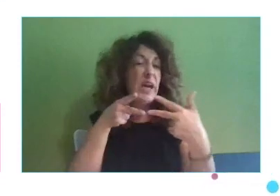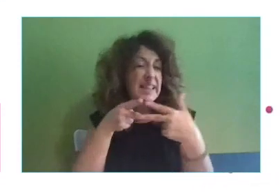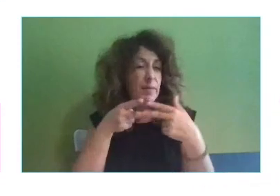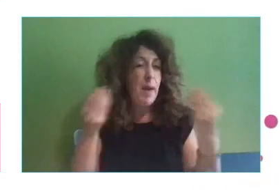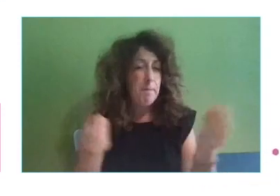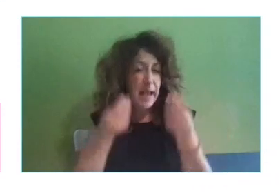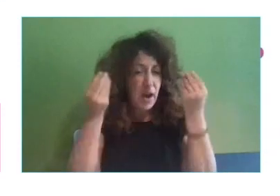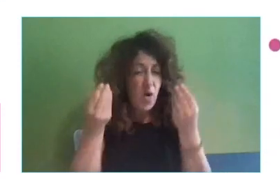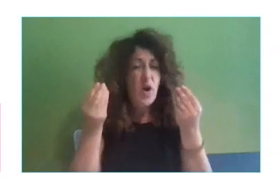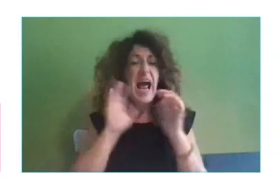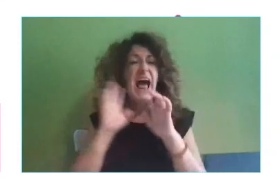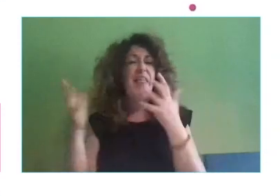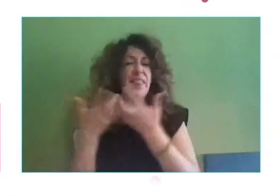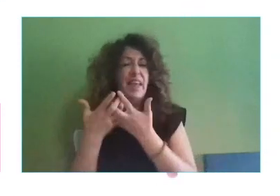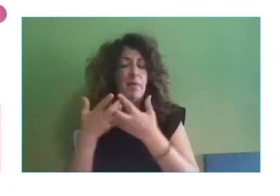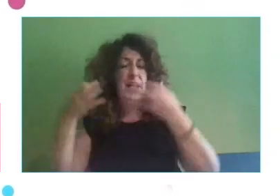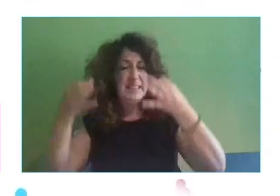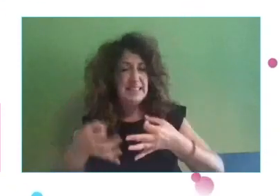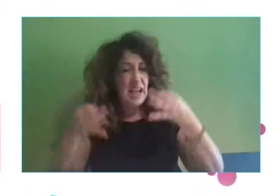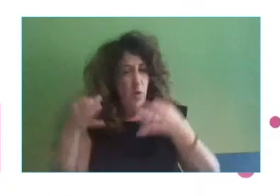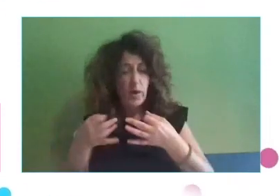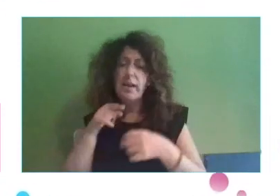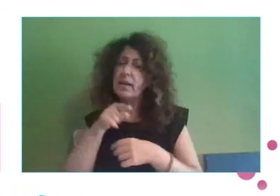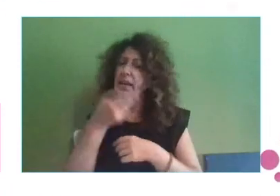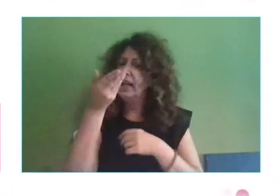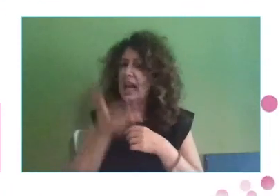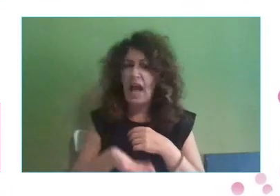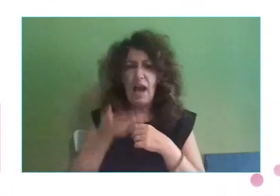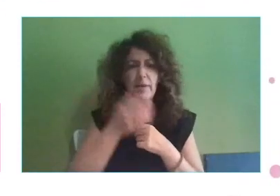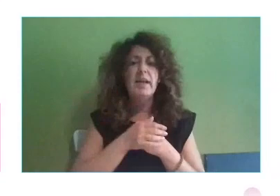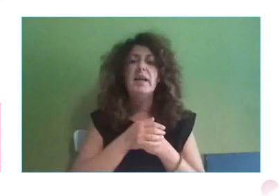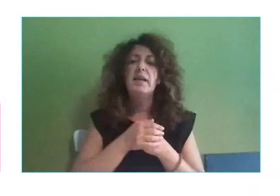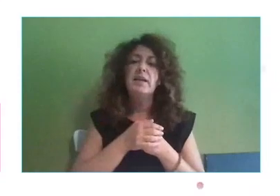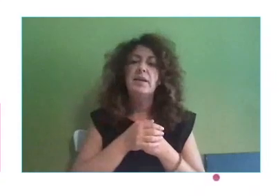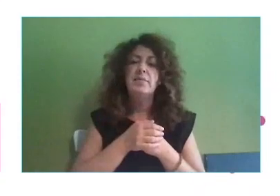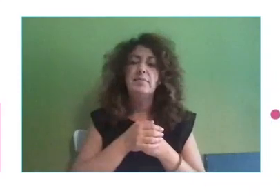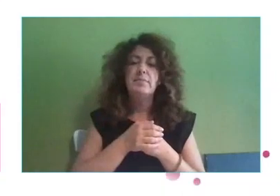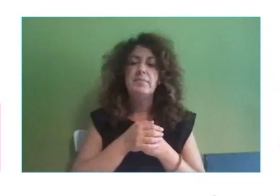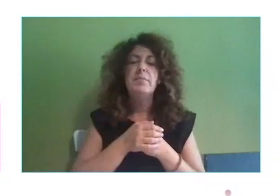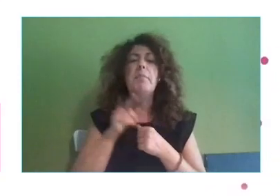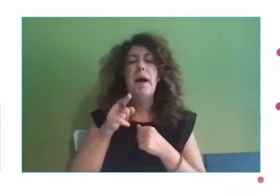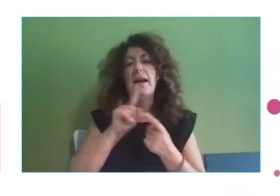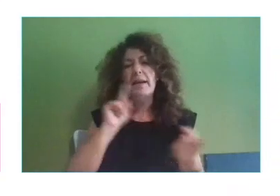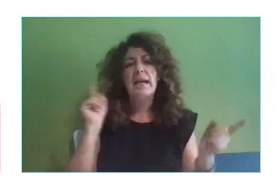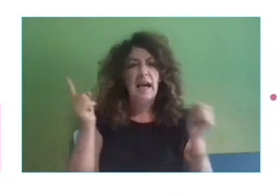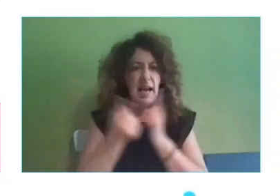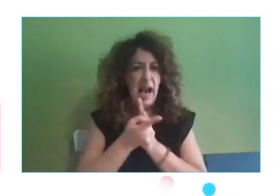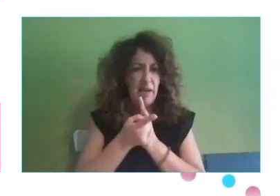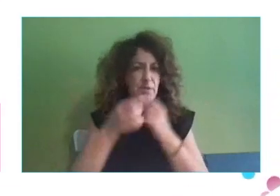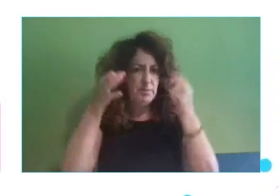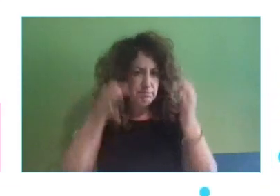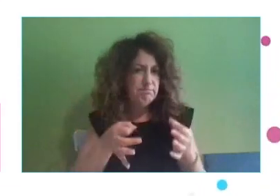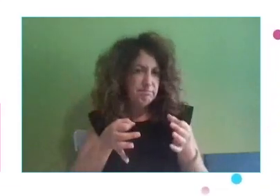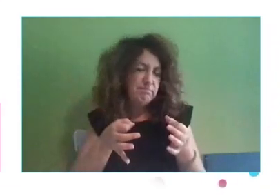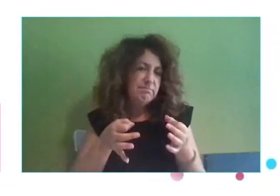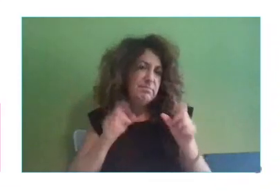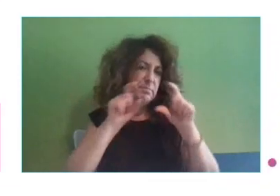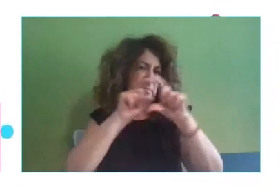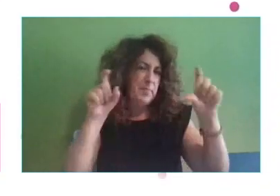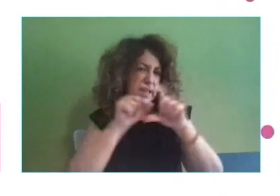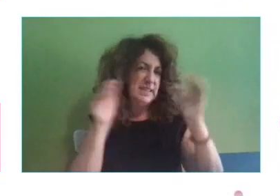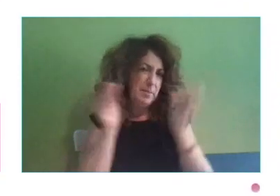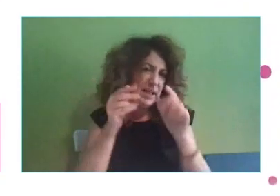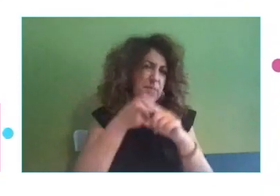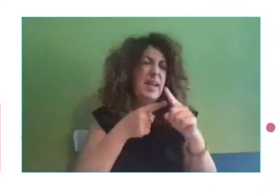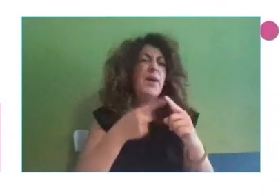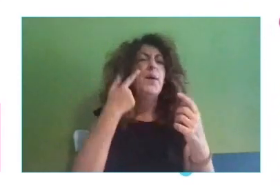eso es ahora mismo clave y fundamental para hacer ese cambio también en la PyME. Visibilidad, mayor